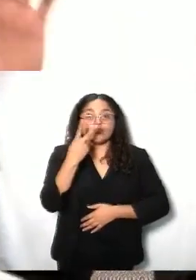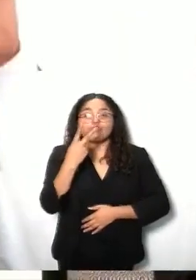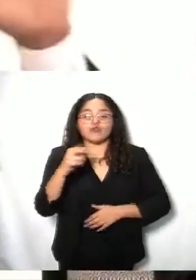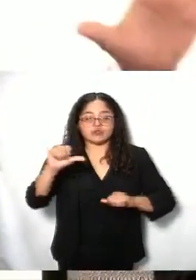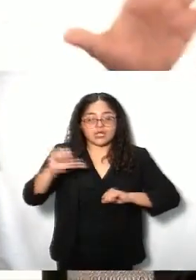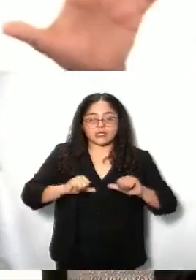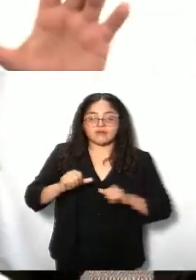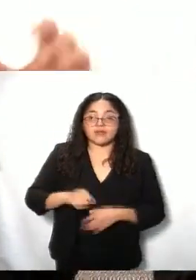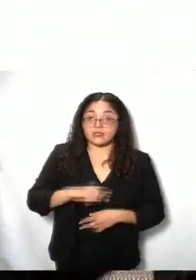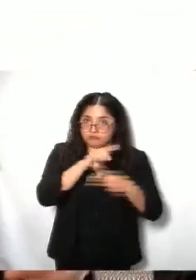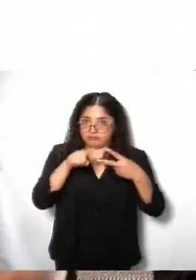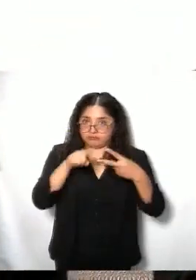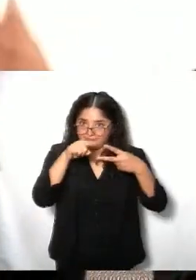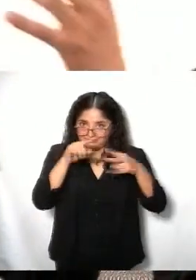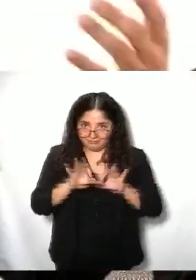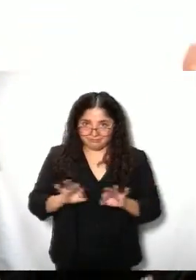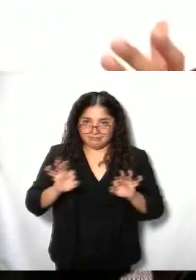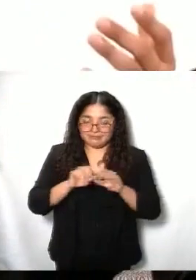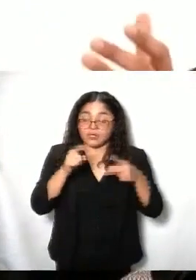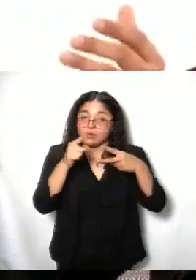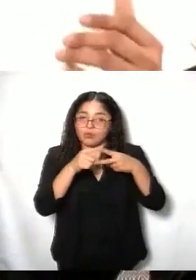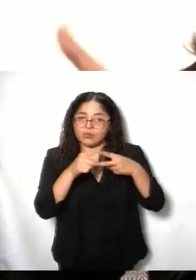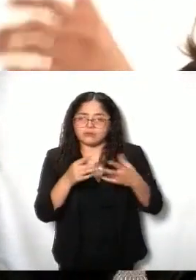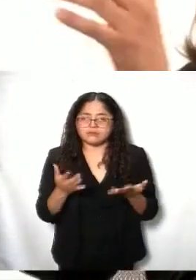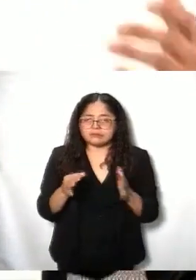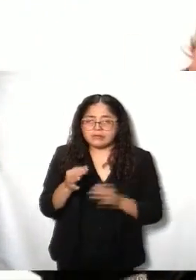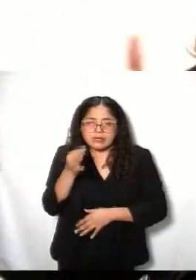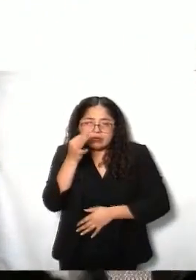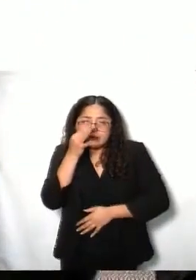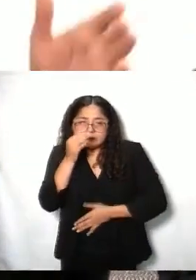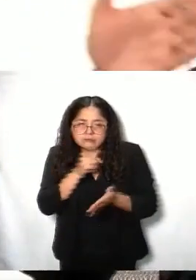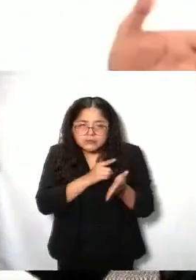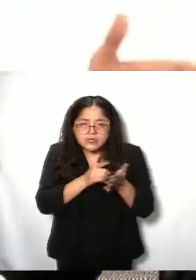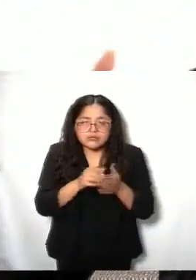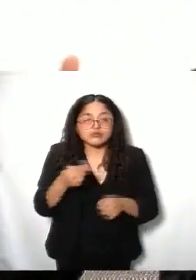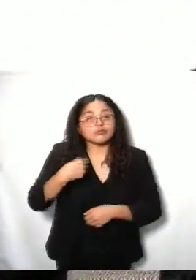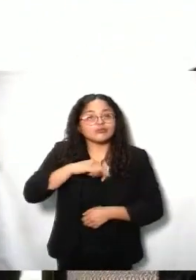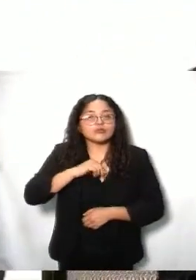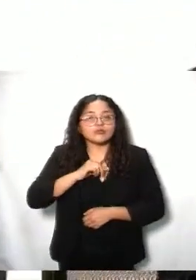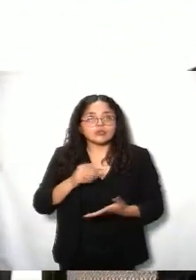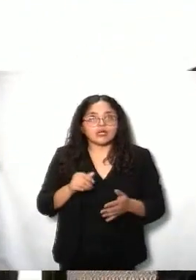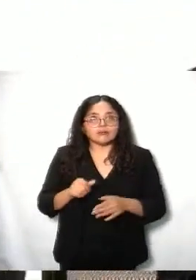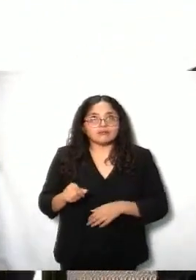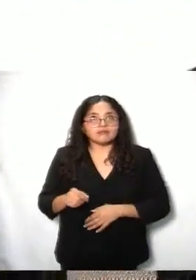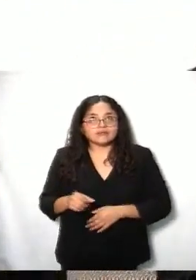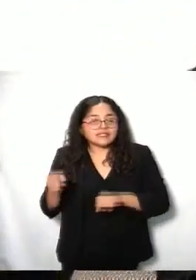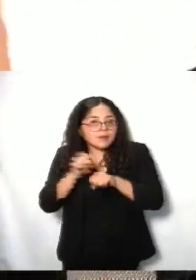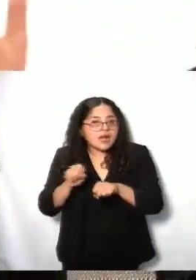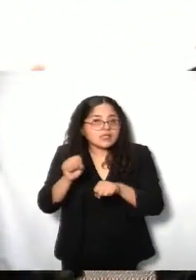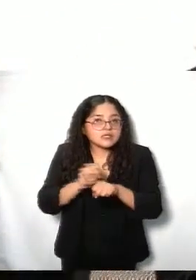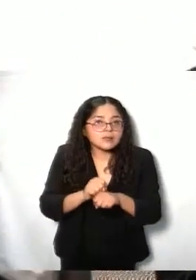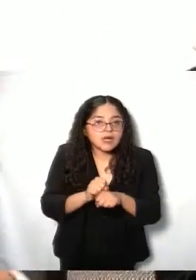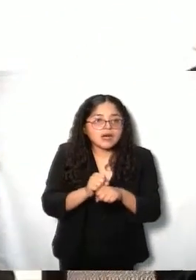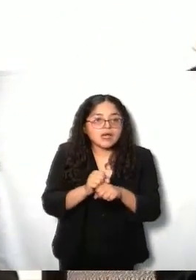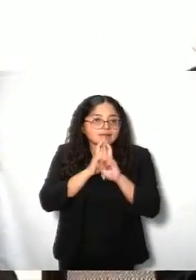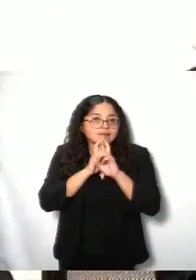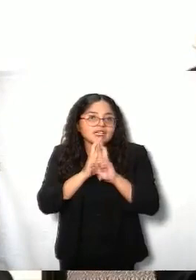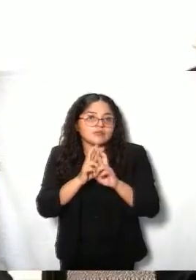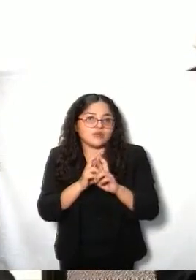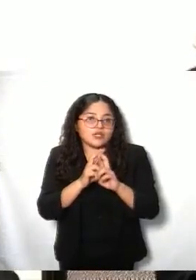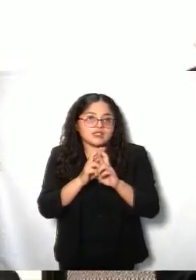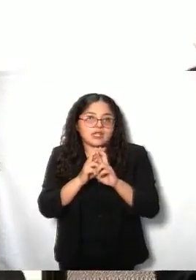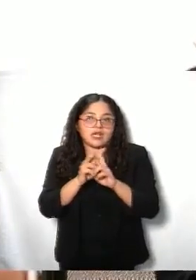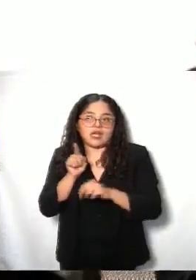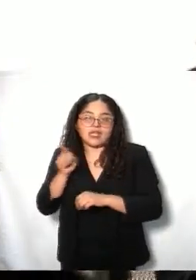cotidiana. Una actividad que es de tipo cuasi jurisdiccional, porque resolvemos cada sesión recursos de revisión de personas que no están